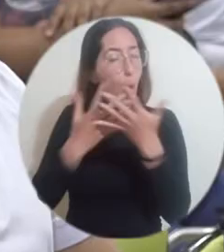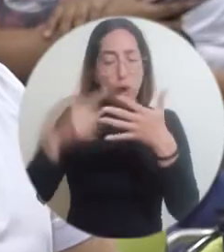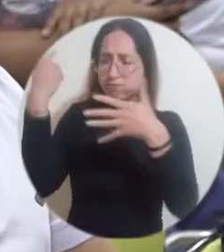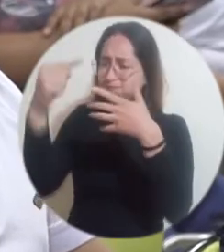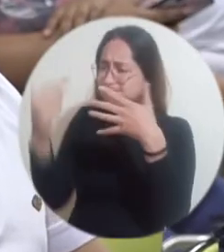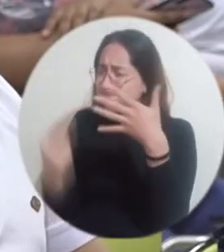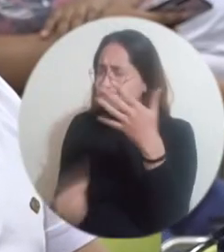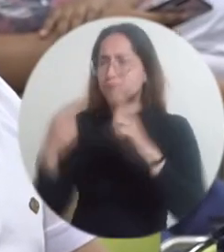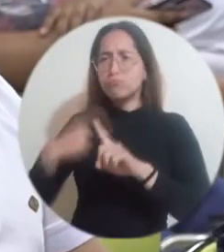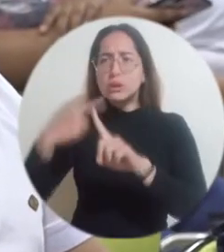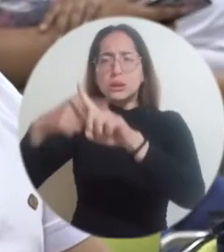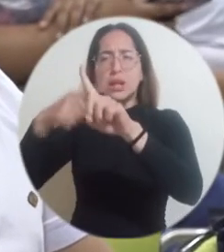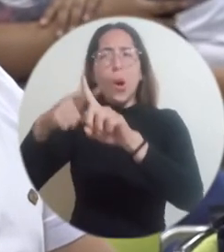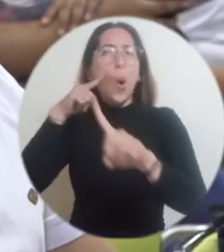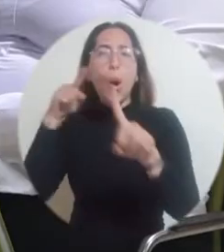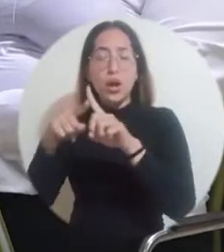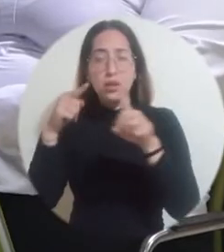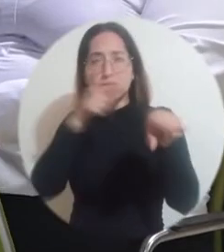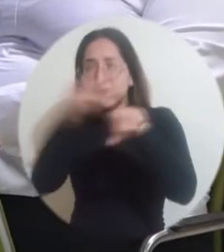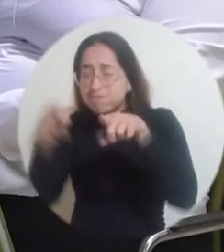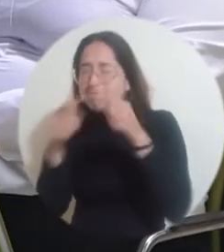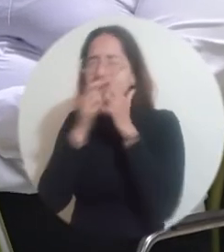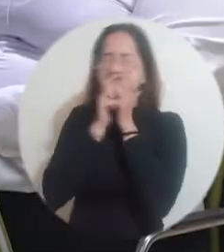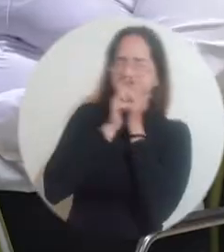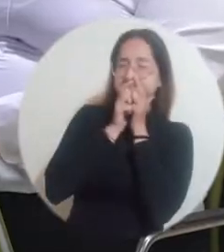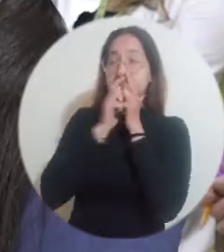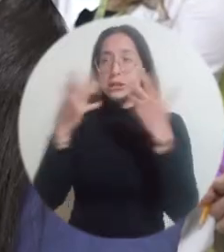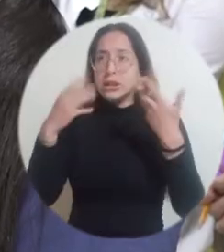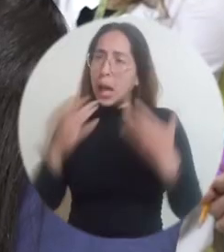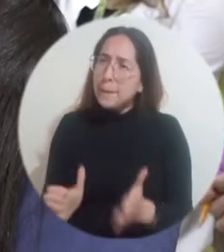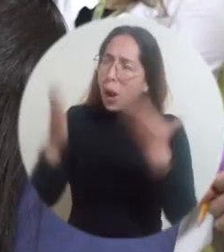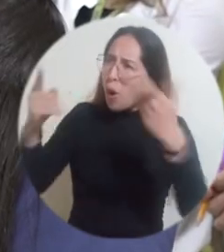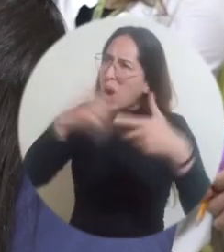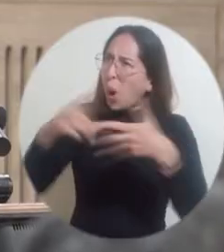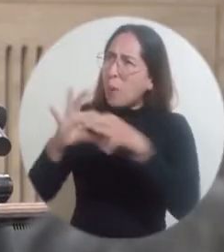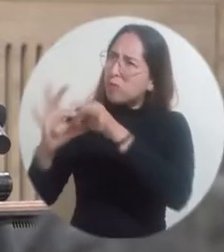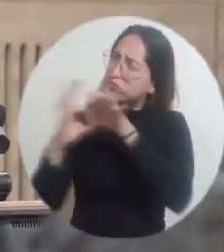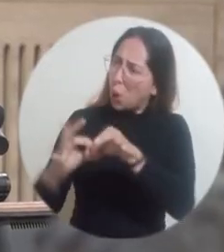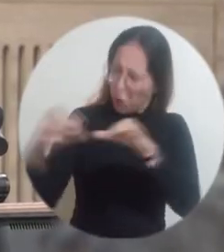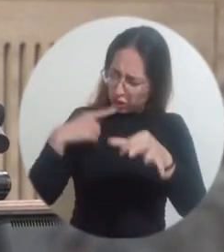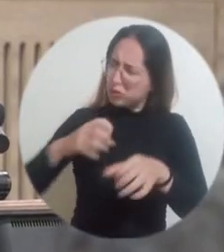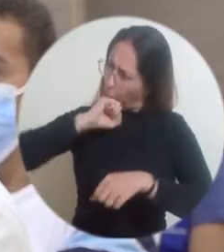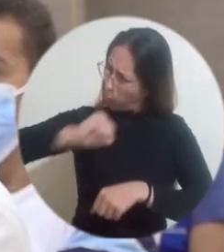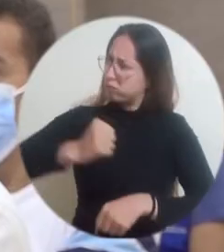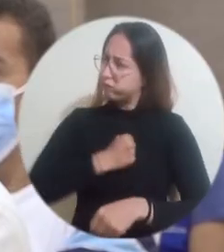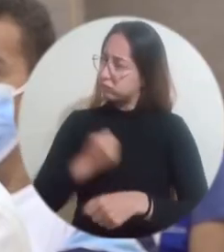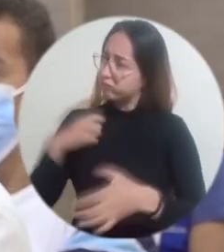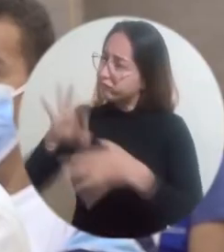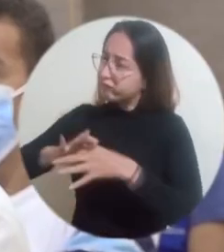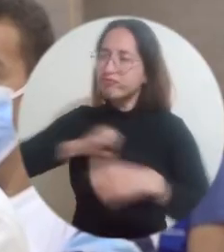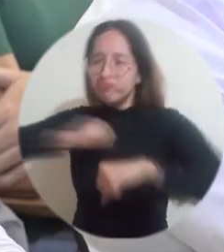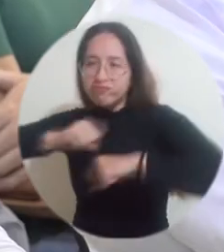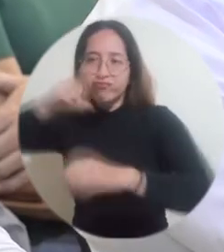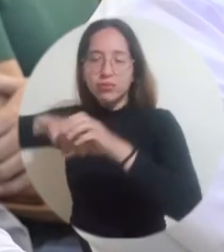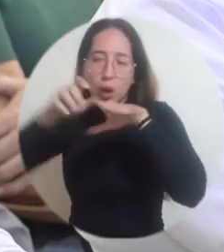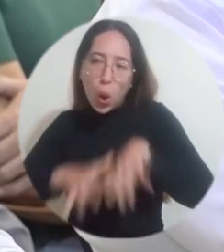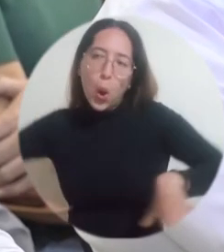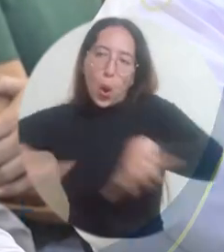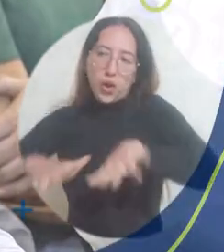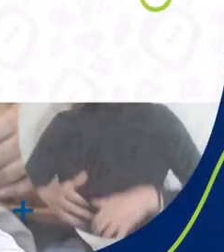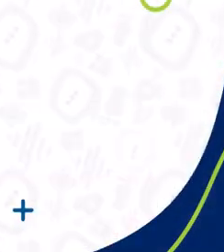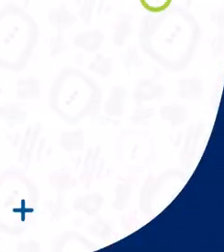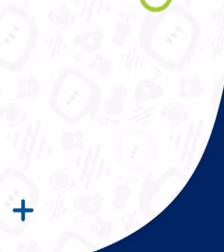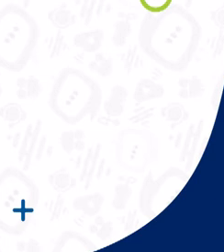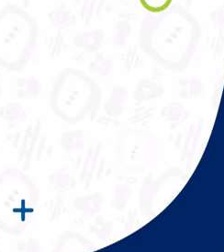transparencia, Unimagdalena generó este espacio de socialización de acciones positivas en aras de fortalecer las relaciones entre todos los actores del